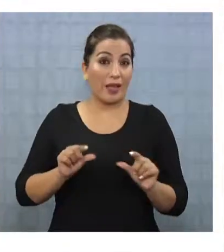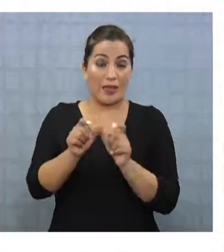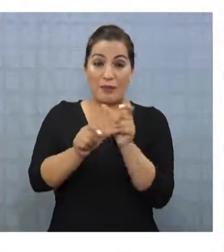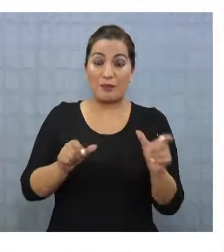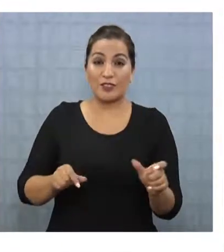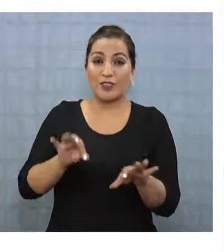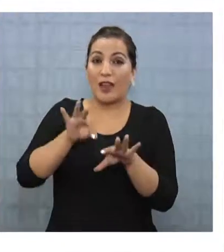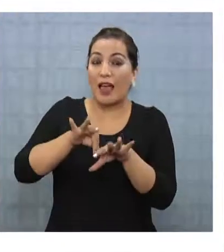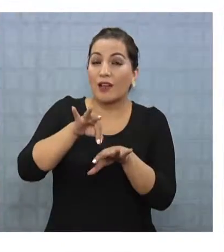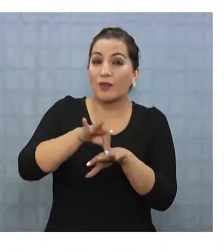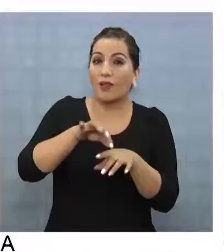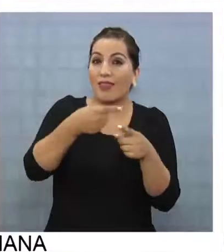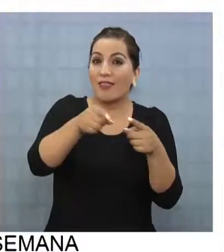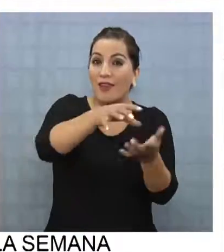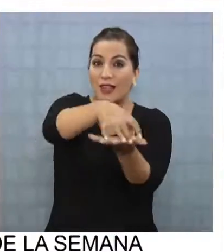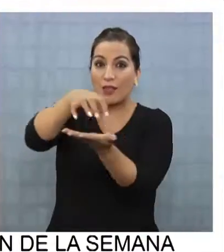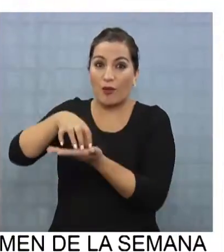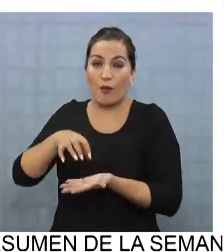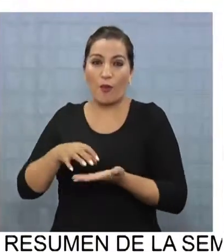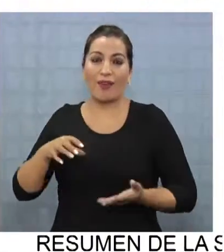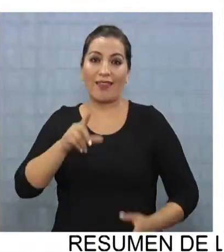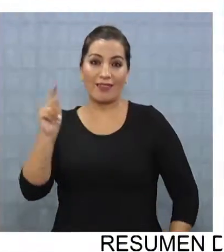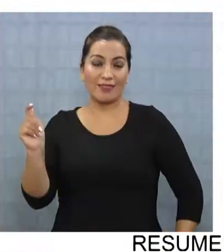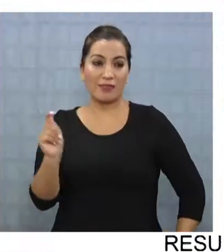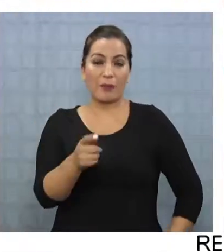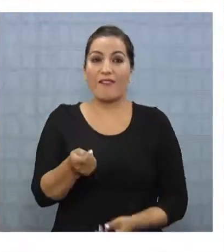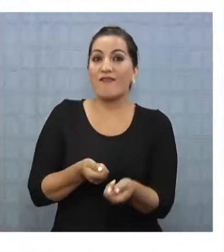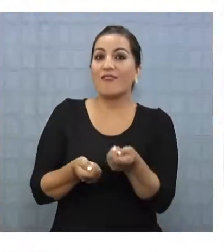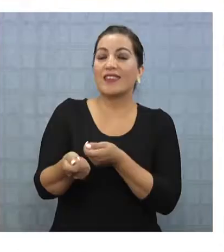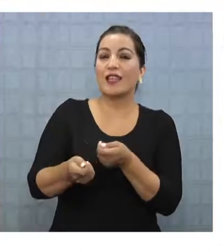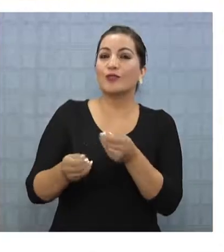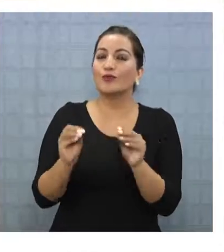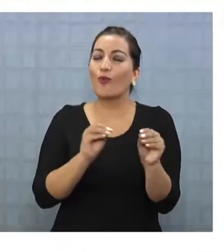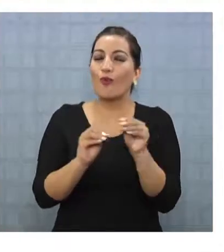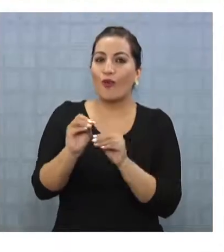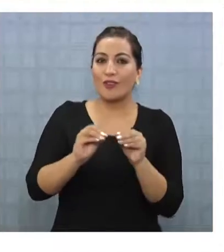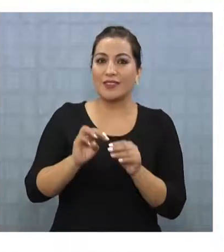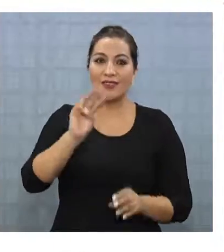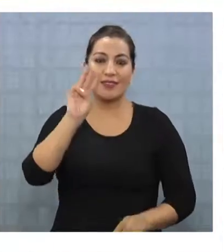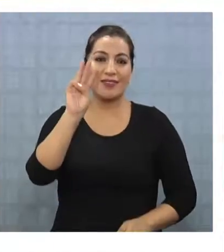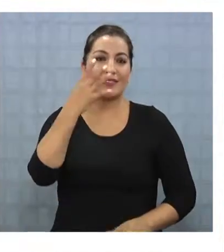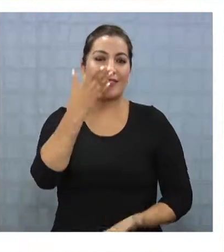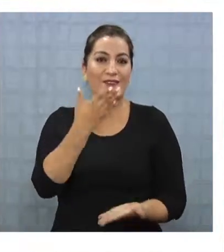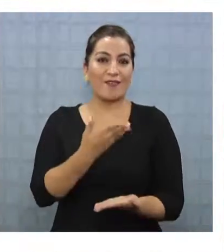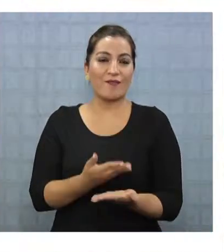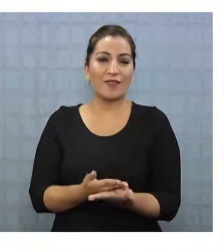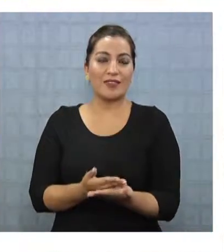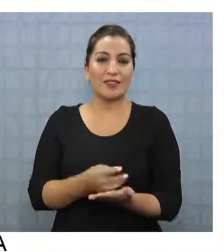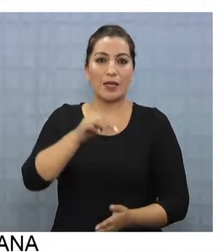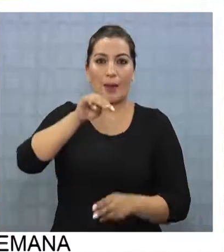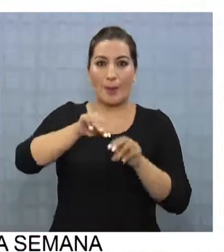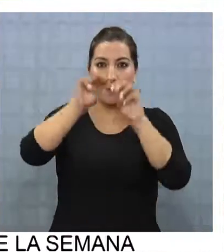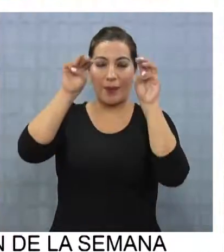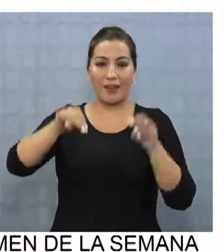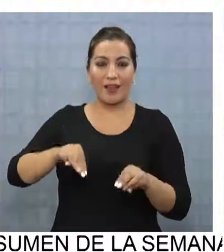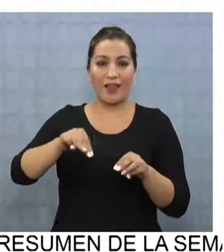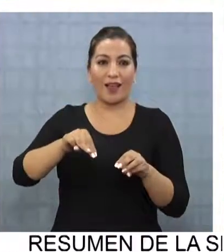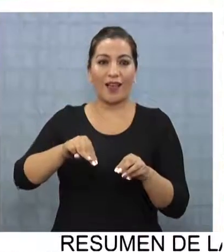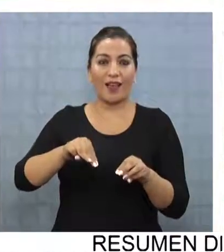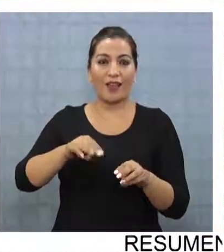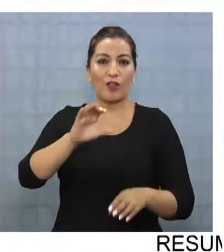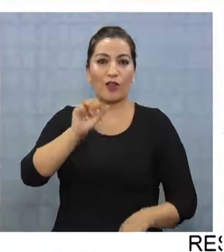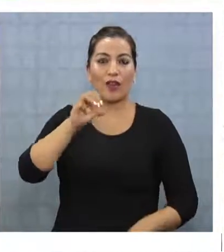Pequeños agricultores de las diferentes comunas de la región de Tarapacá vendieron sus productos en la tercera versión del Mercado